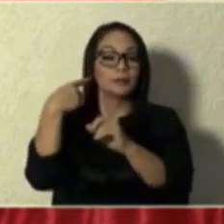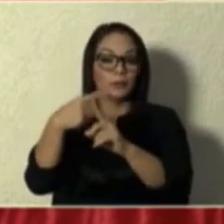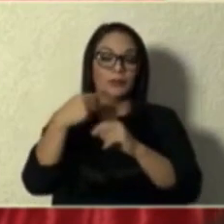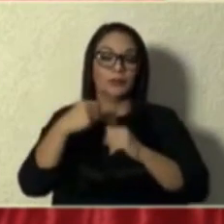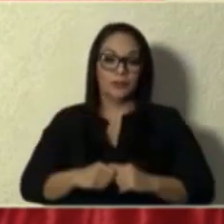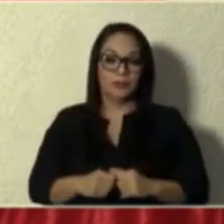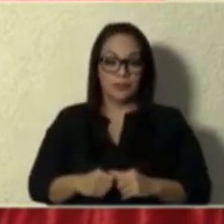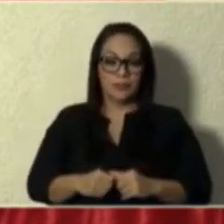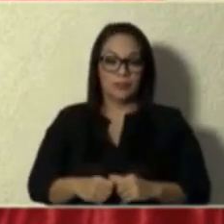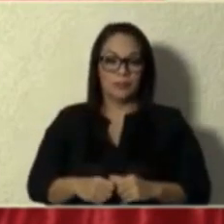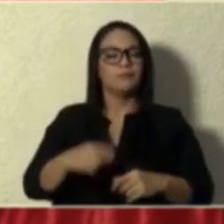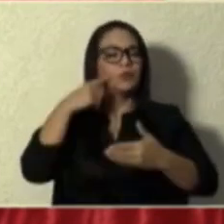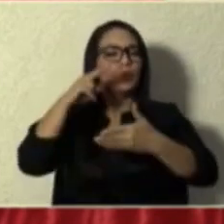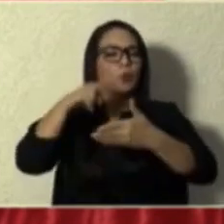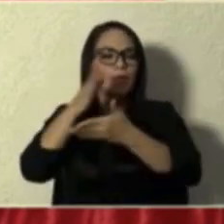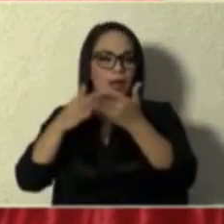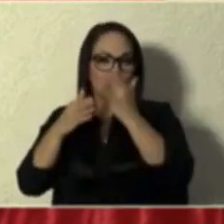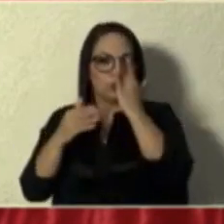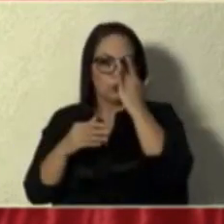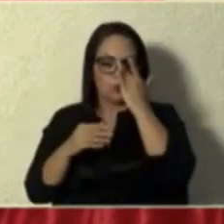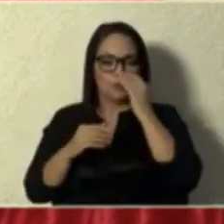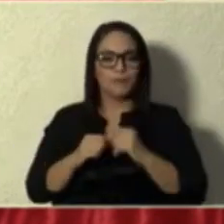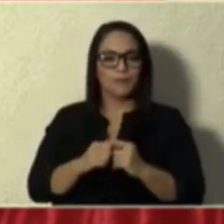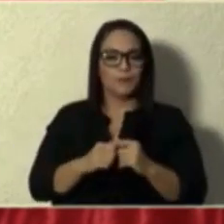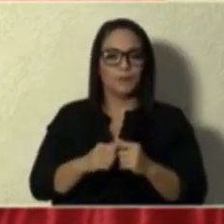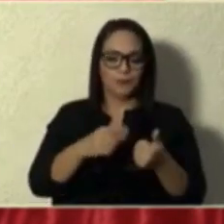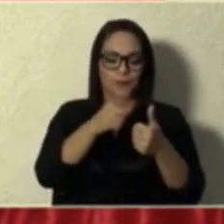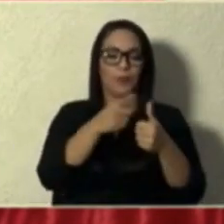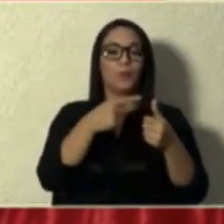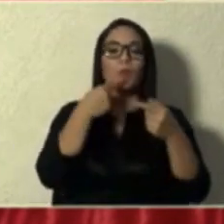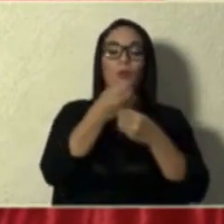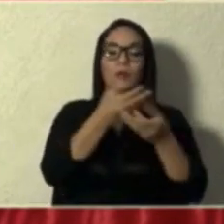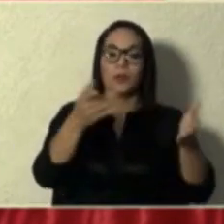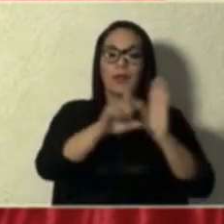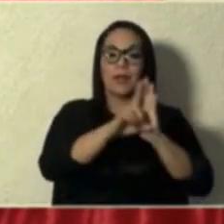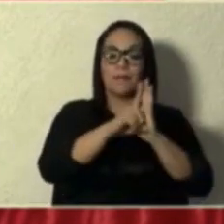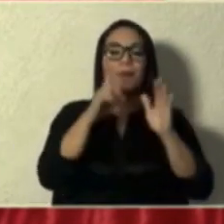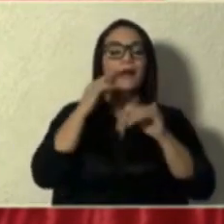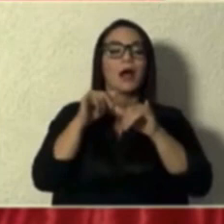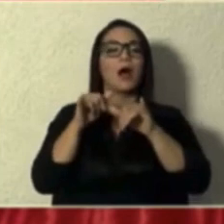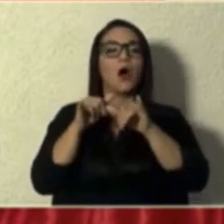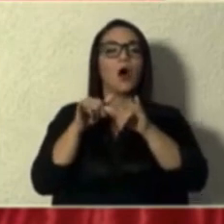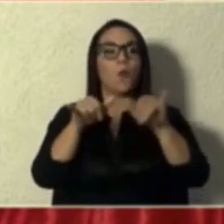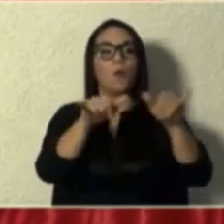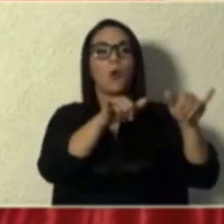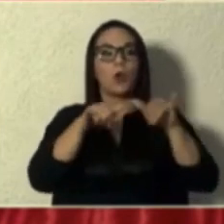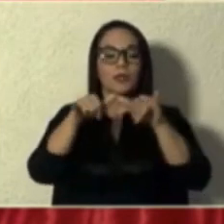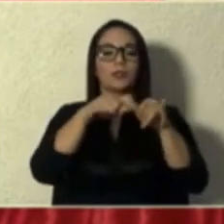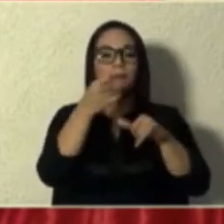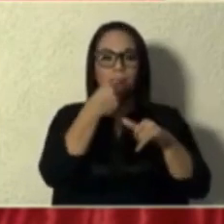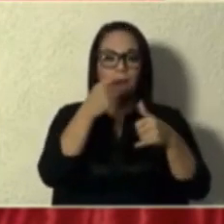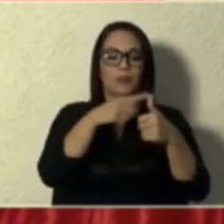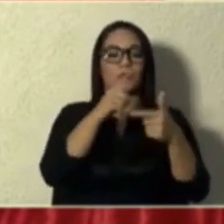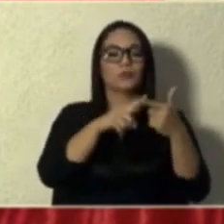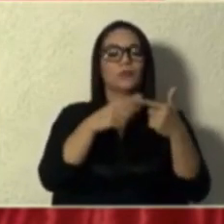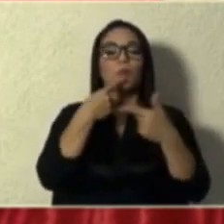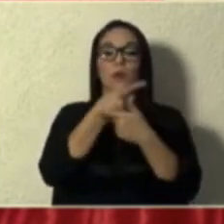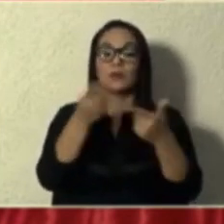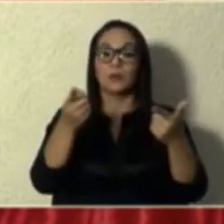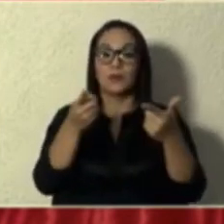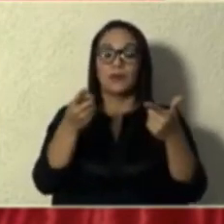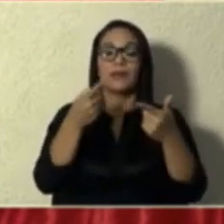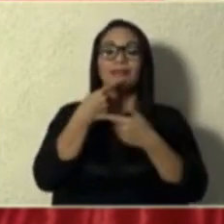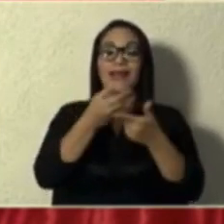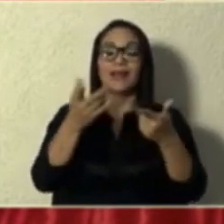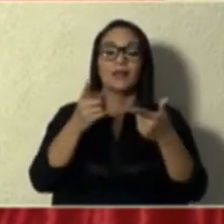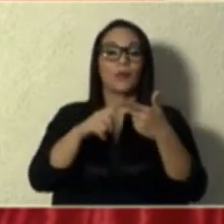Y les voy a leer algunos. Promulgación del decreto para homologación de medicamentos. Promulgación del decreto